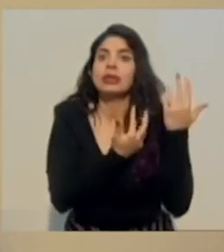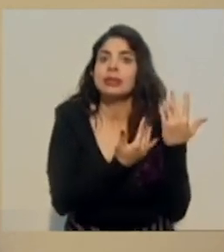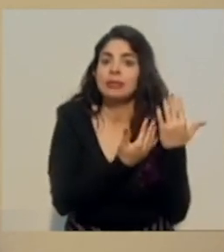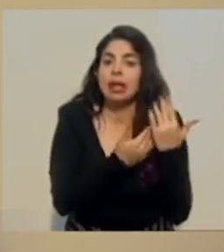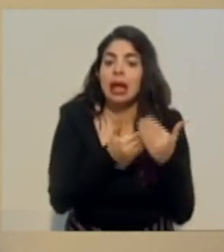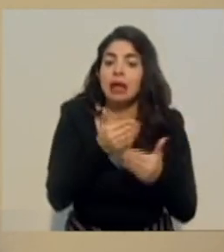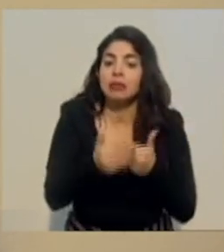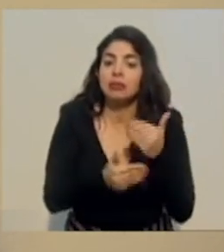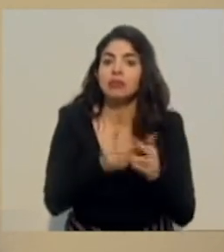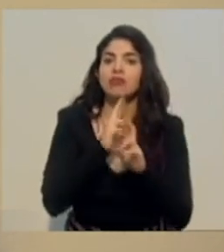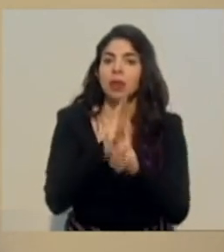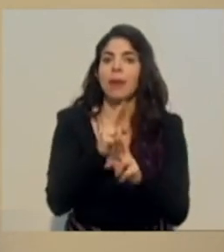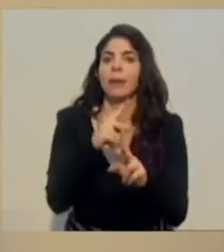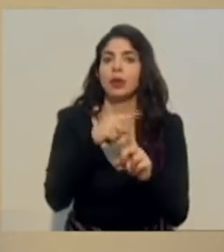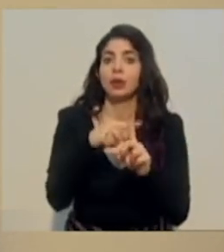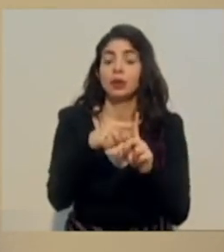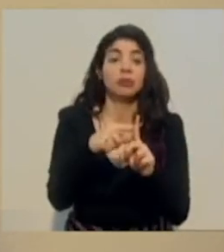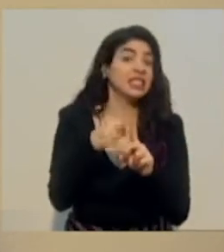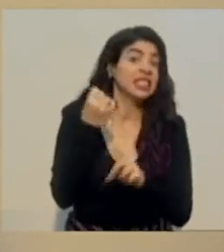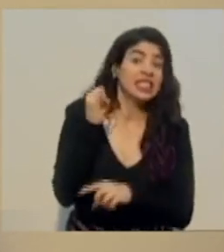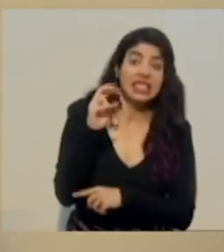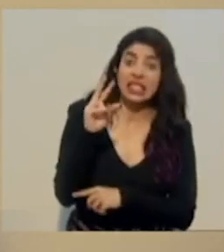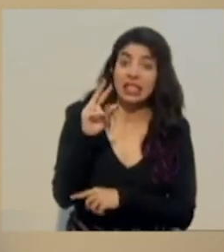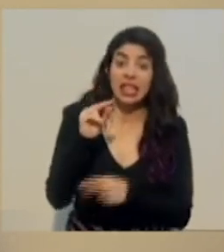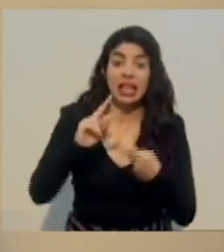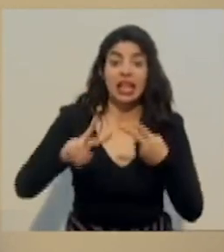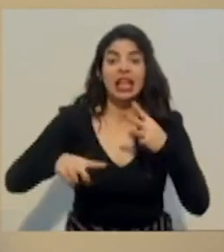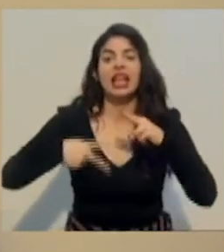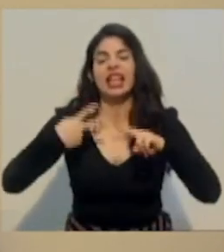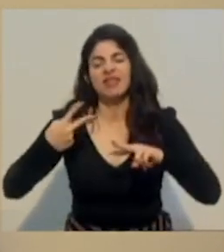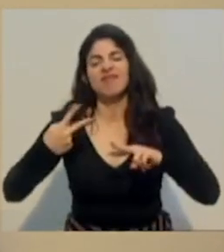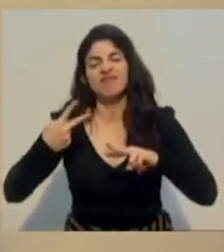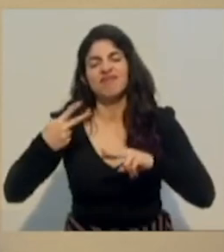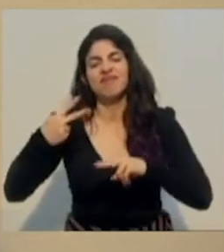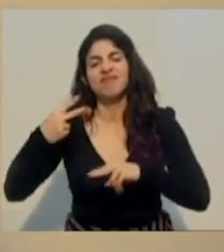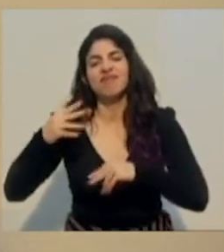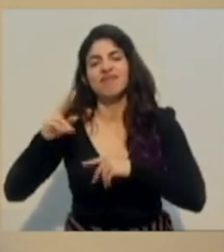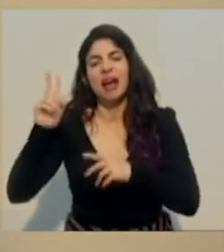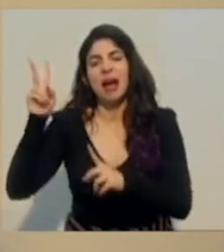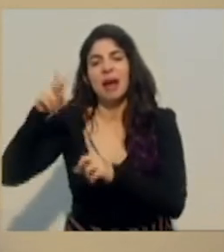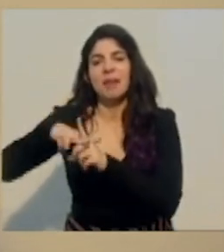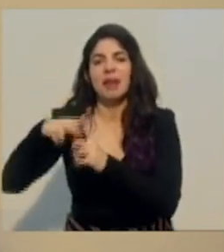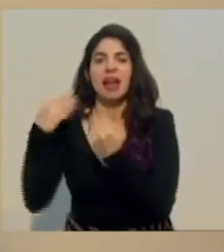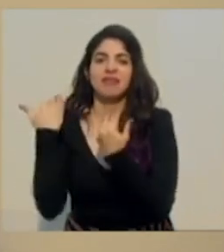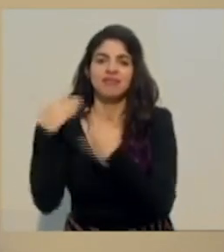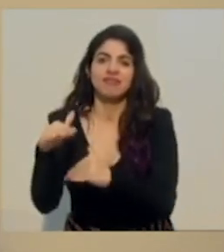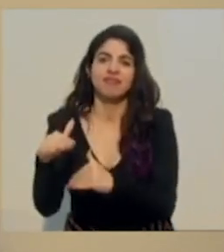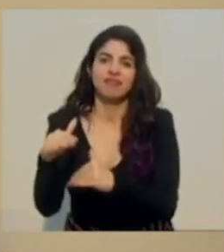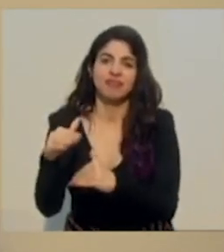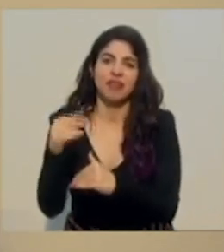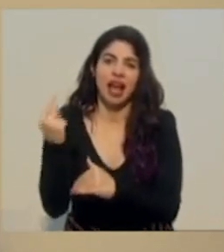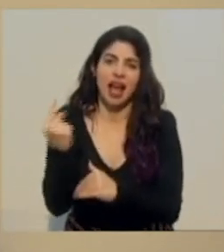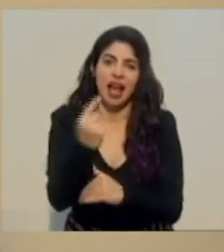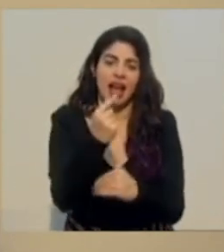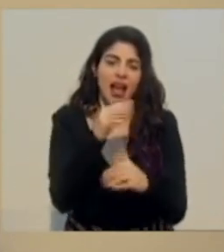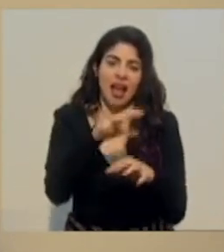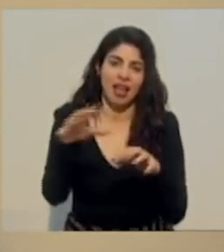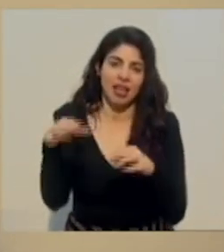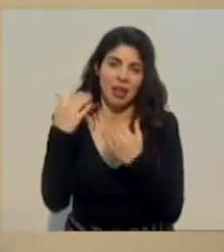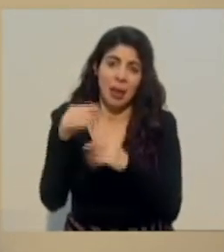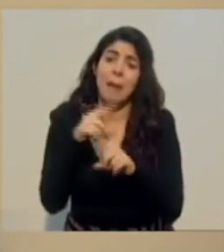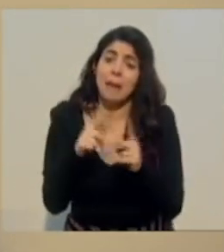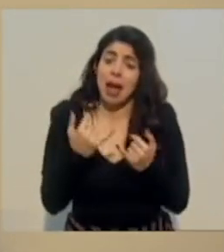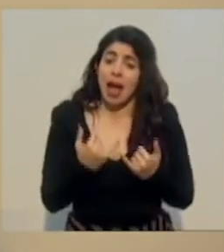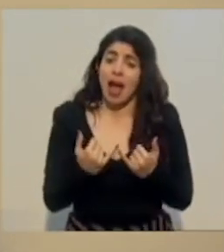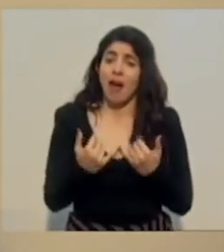positivo y si no de lo contrario habrá restricciones en cada uno de los cantones. Pero estamos muy esperanzados y con un